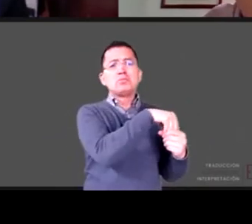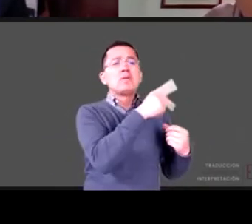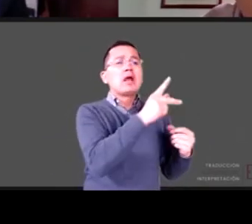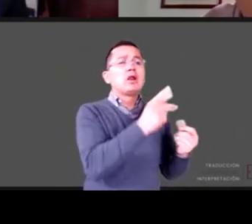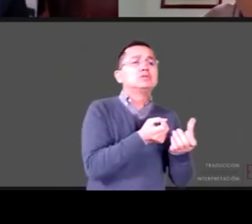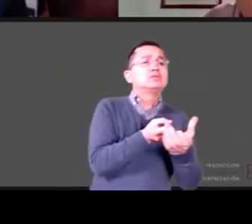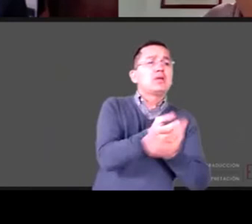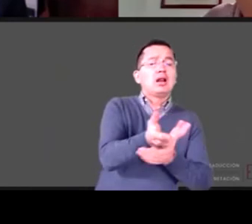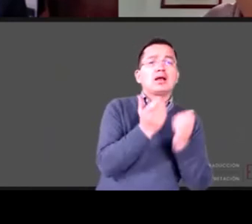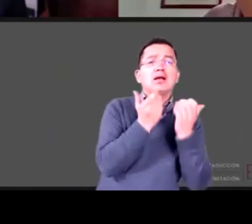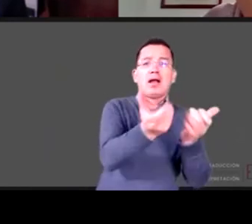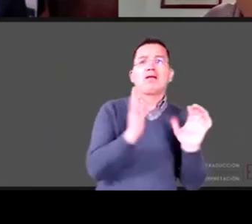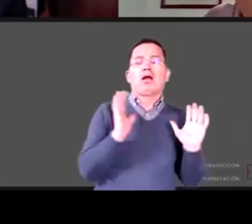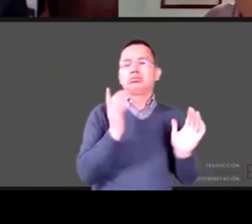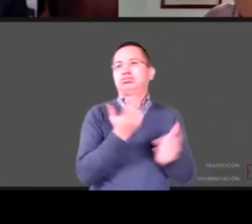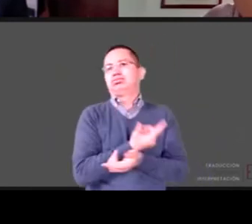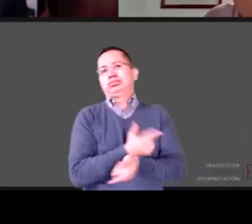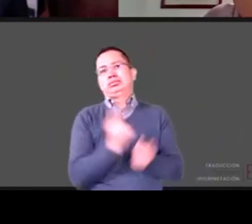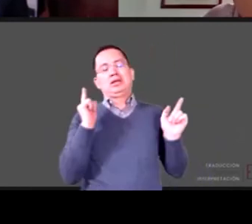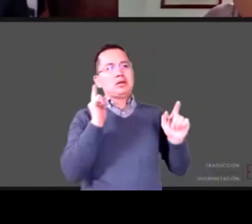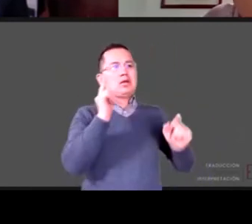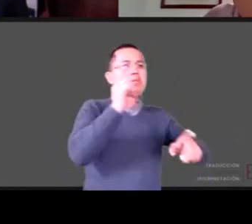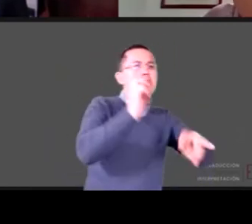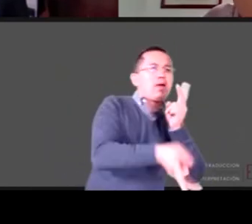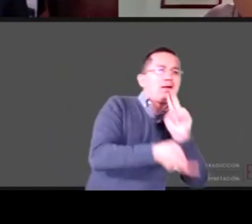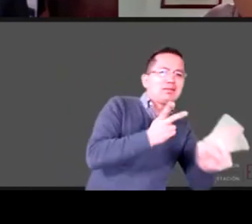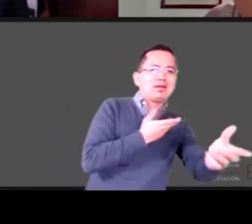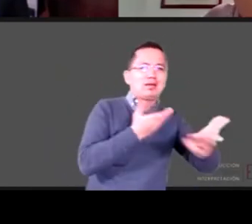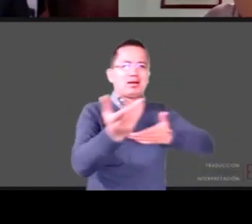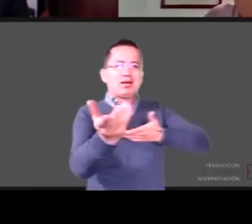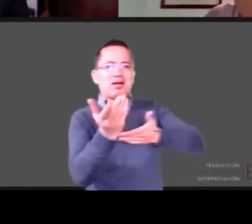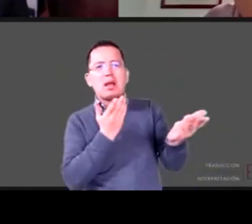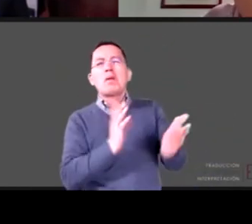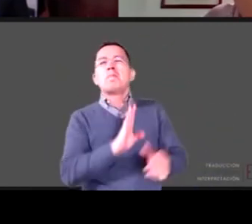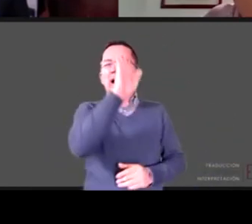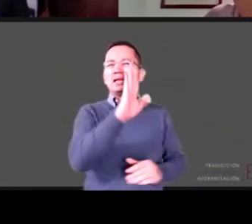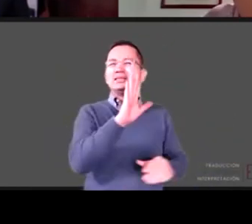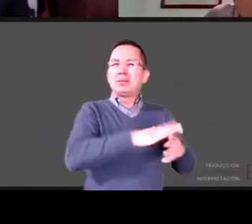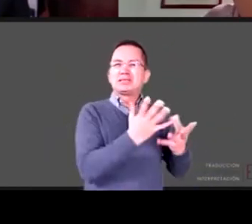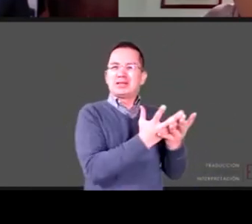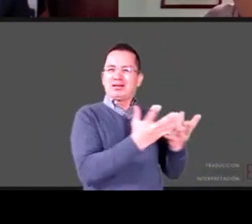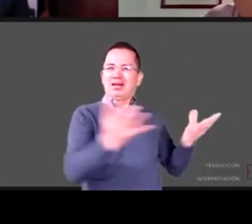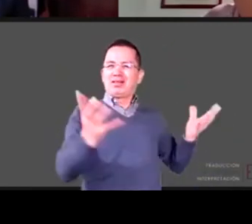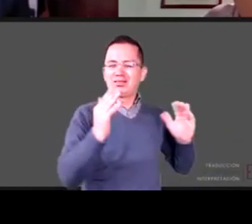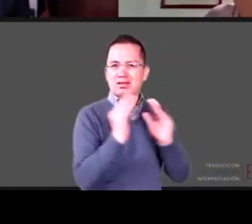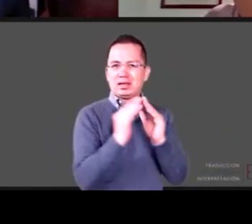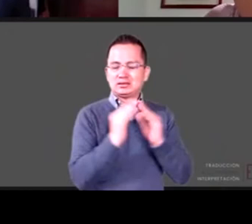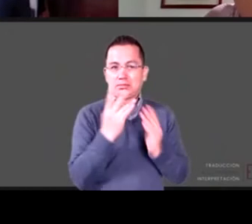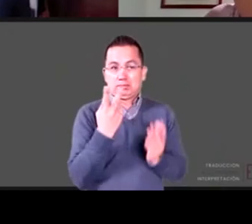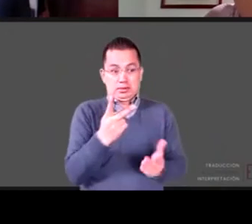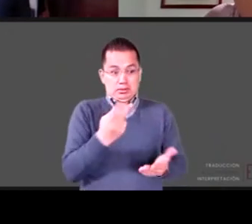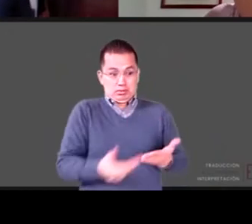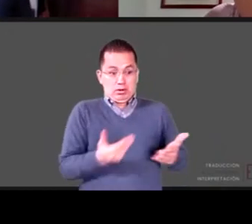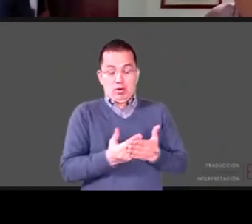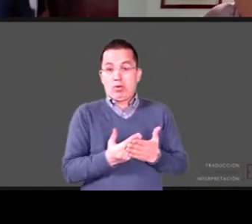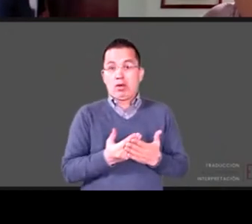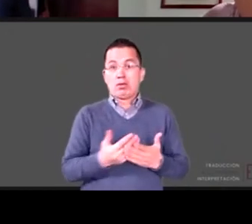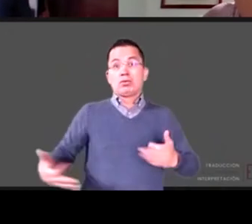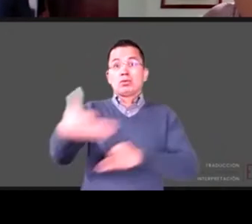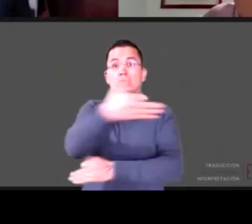amigos la enorme realidad es que el confinamiento tendrá y está teniendo efectos muy importantes